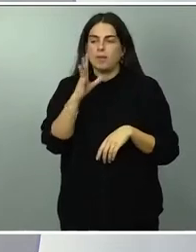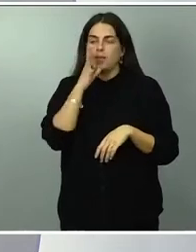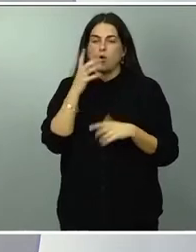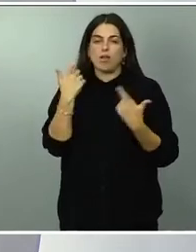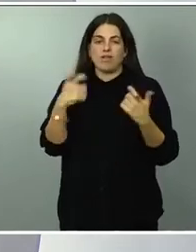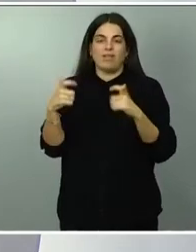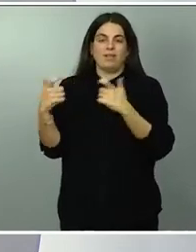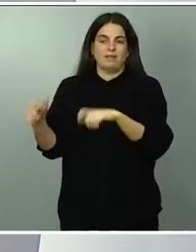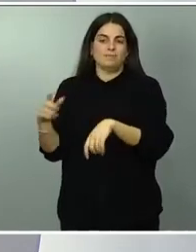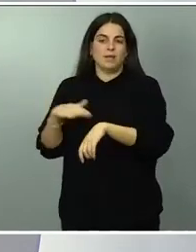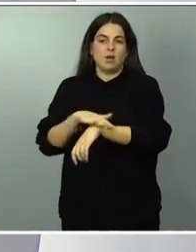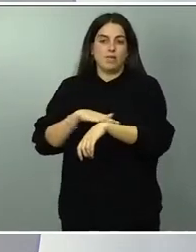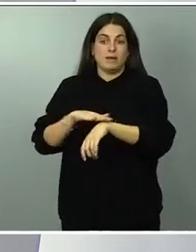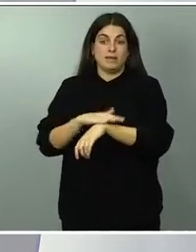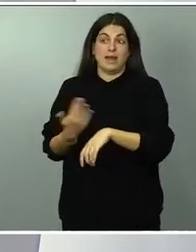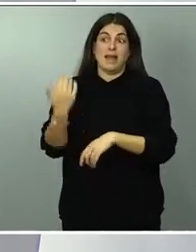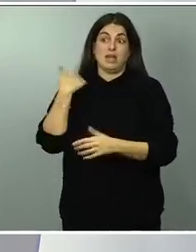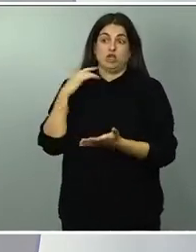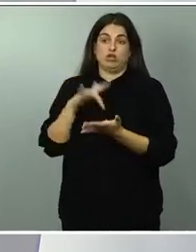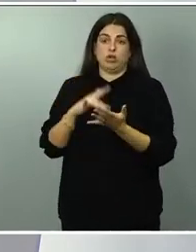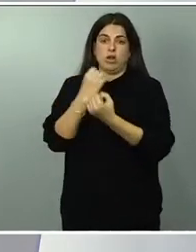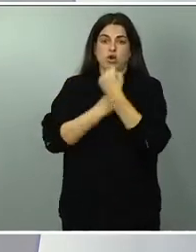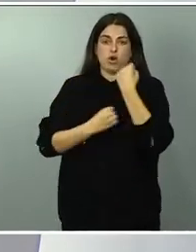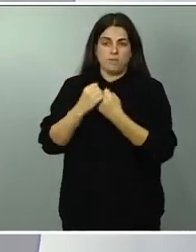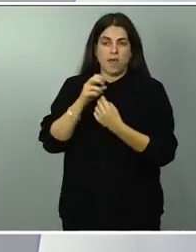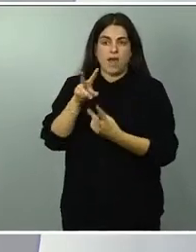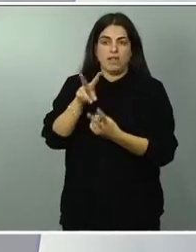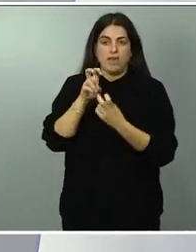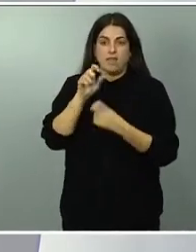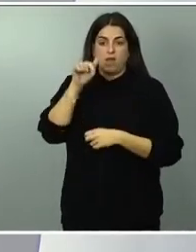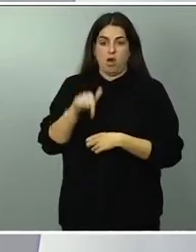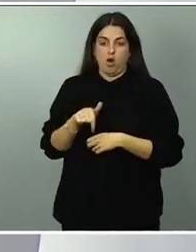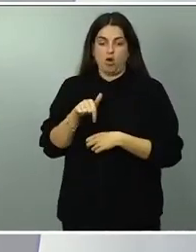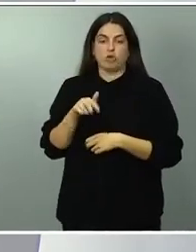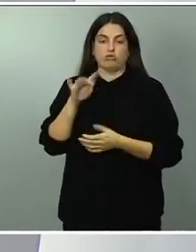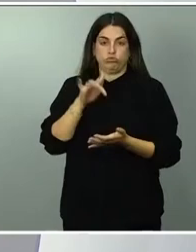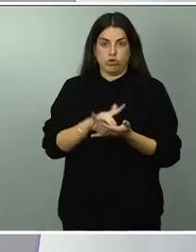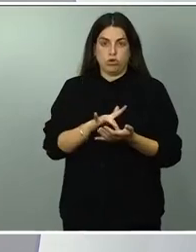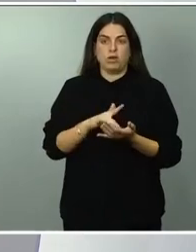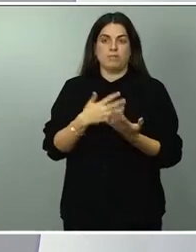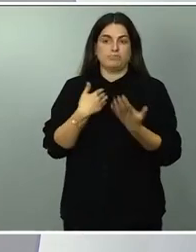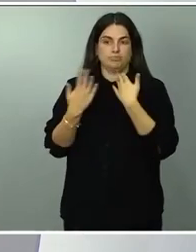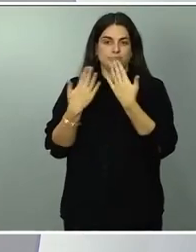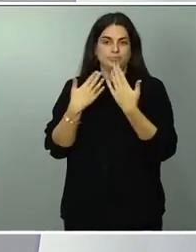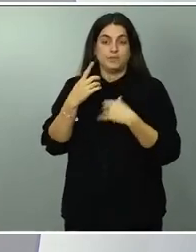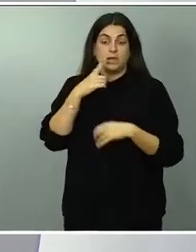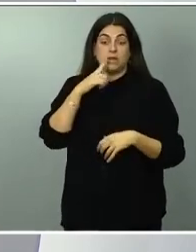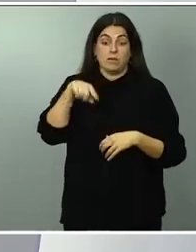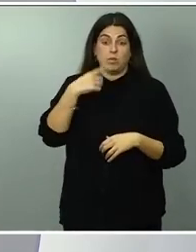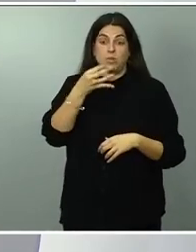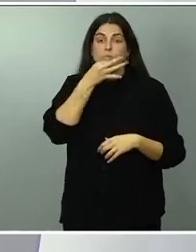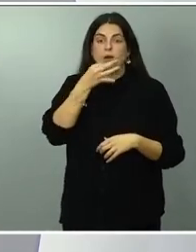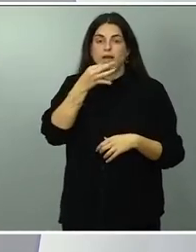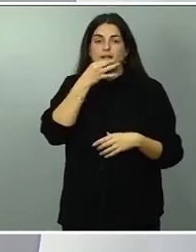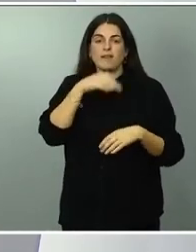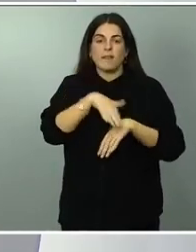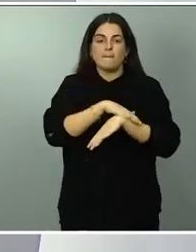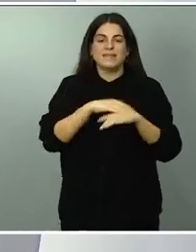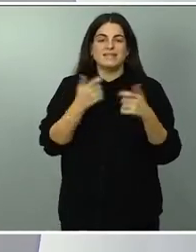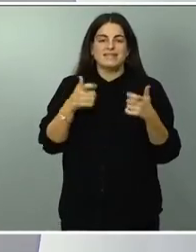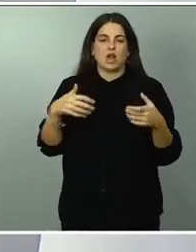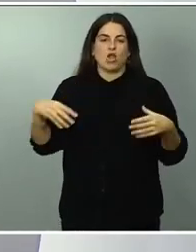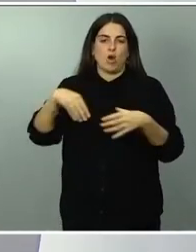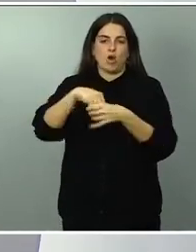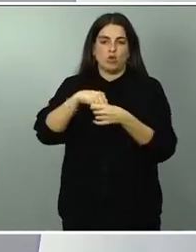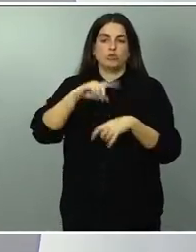economía en el día de ayer Hacienda en el día de hoy también esta tarde el Ministerio de Inclusión y a lo largo